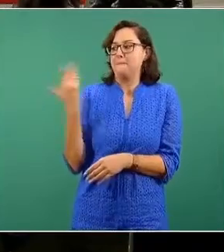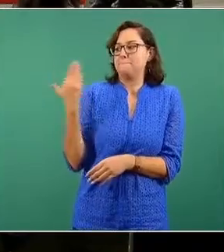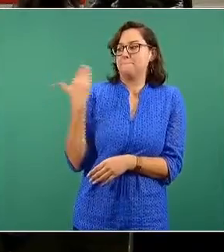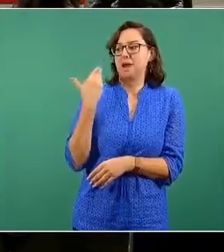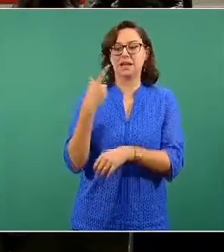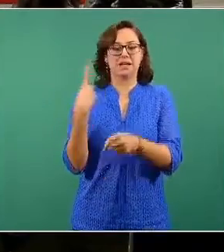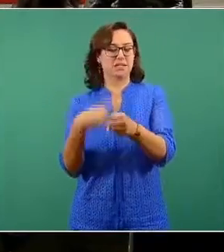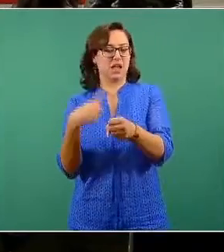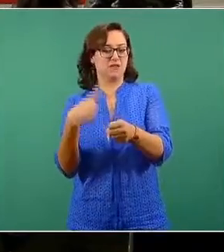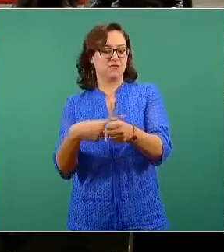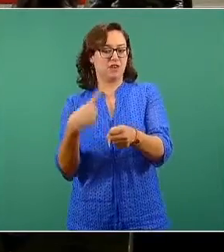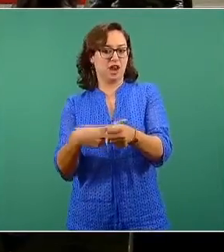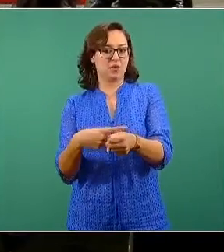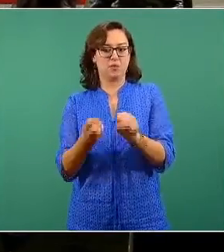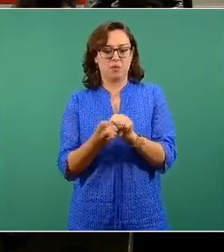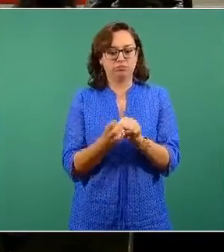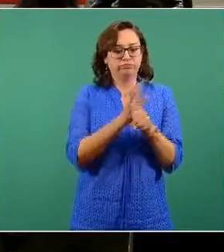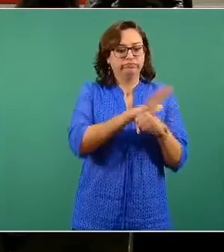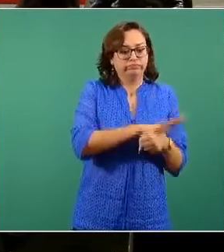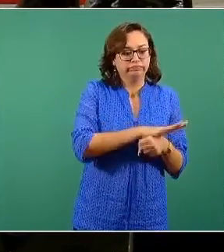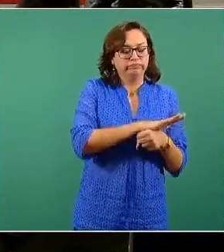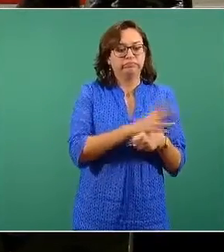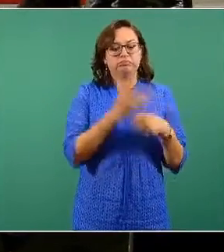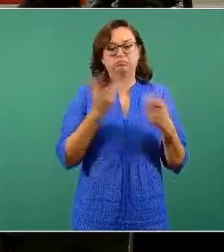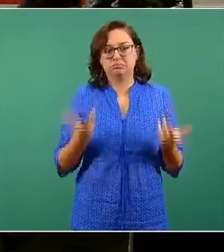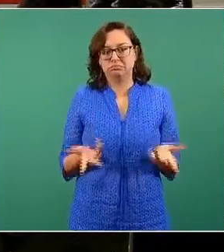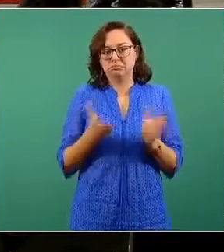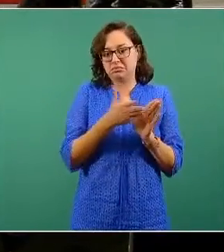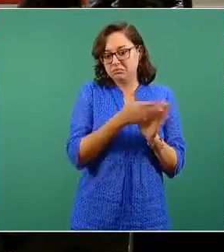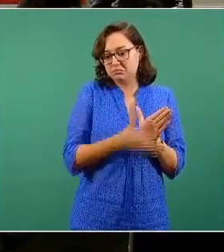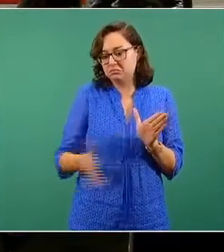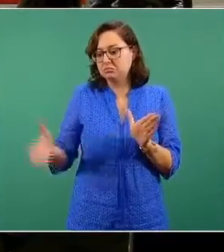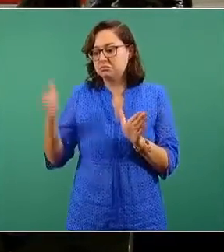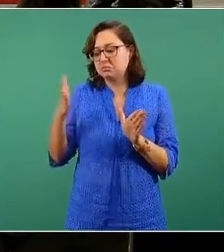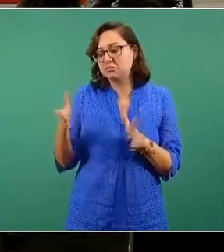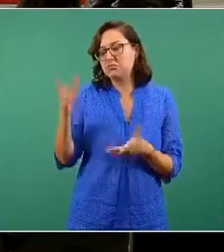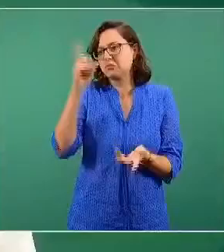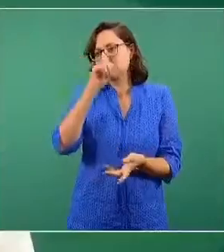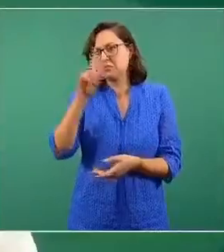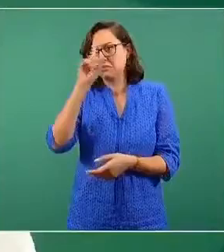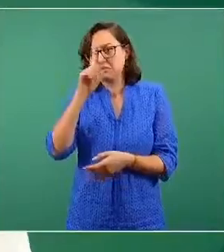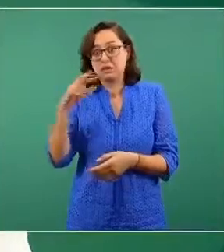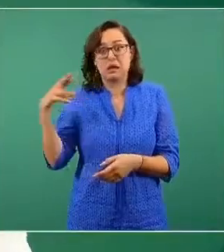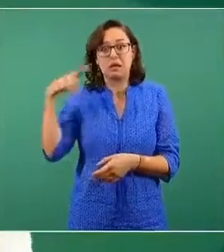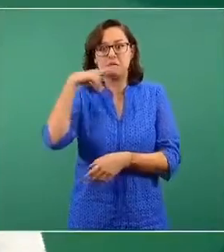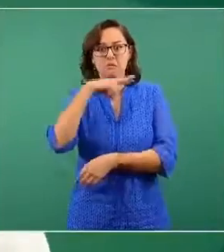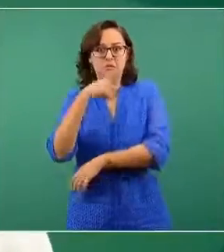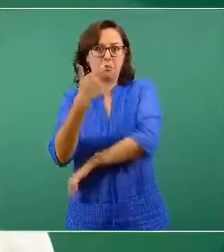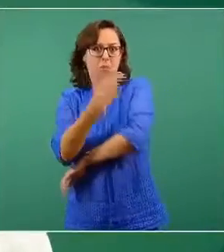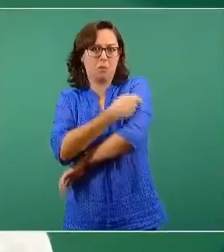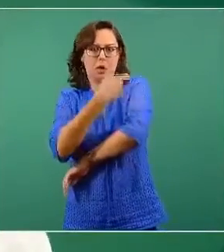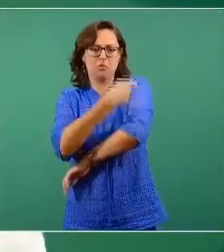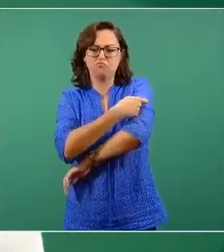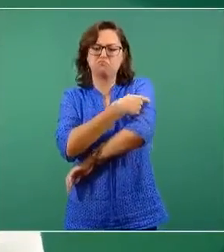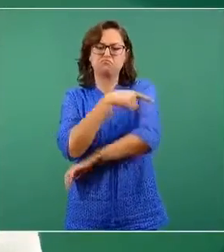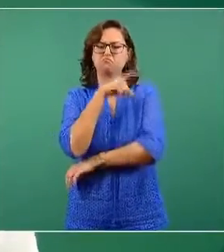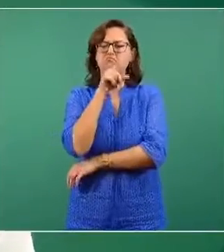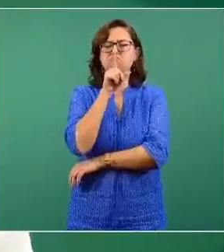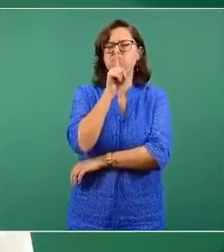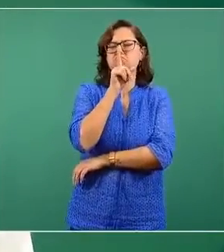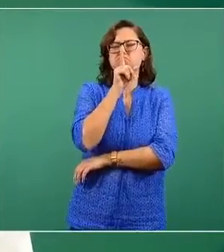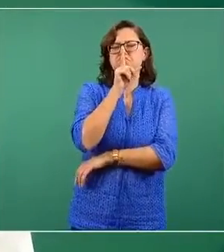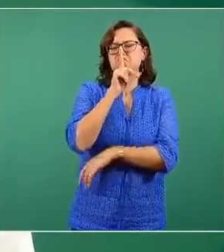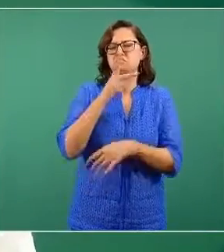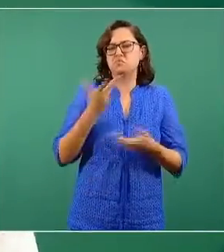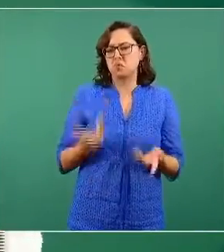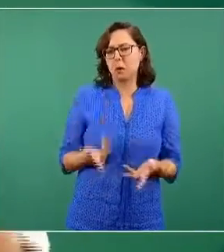hace varios meses en nuestros documentos técnicos, como una recomendación del intervalo entre la resolución completa